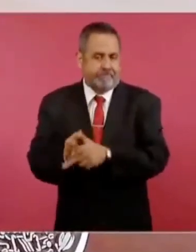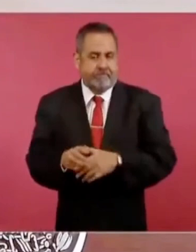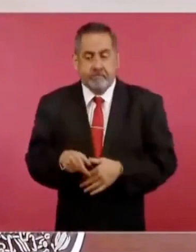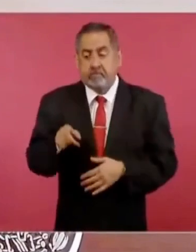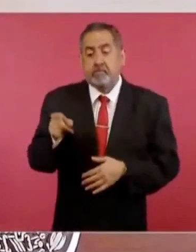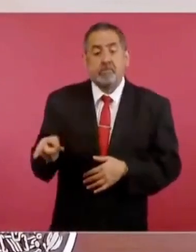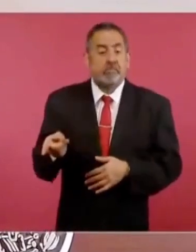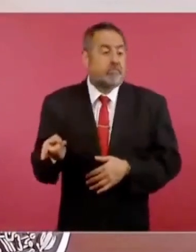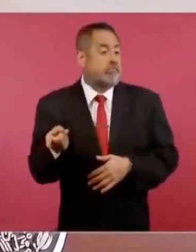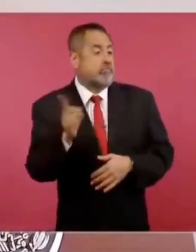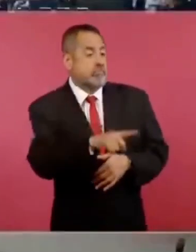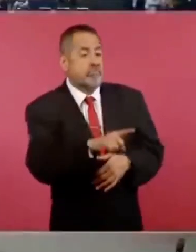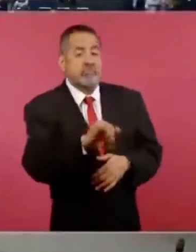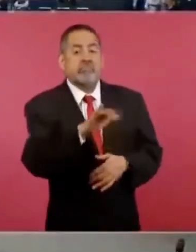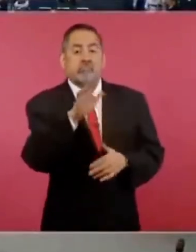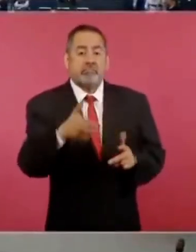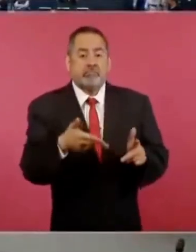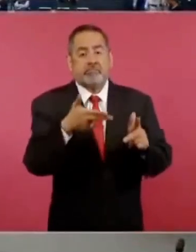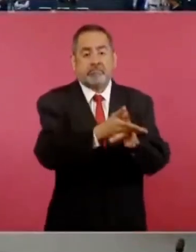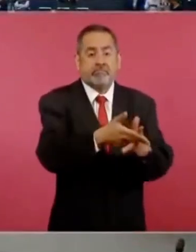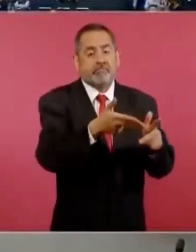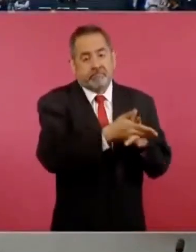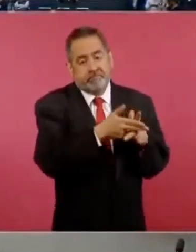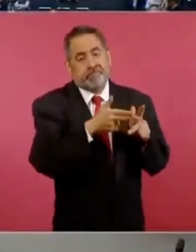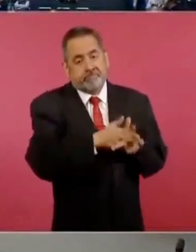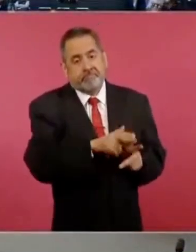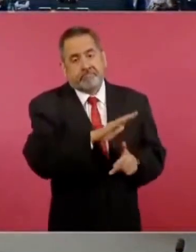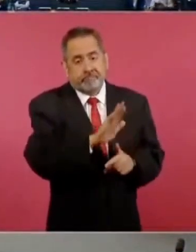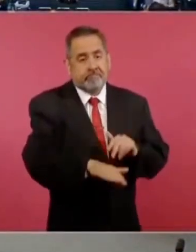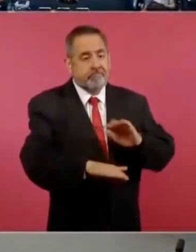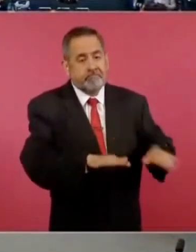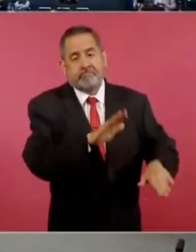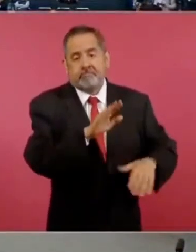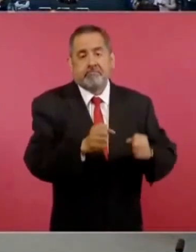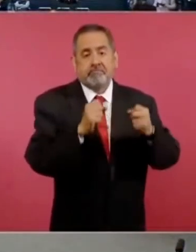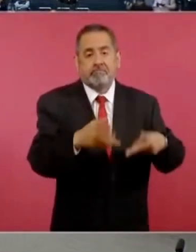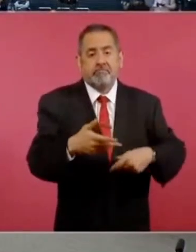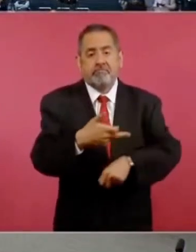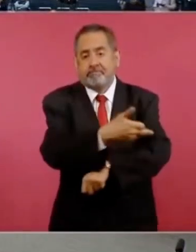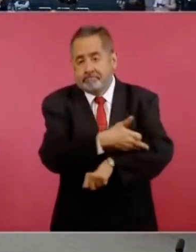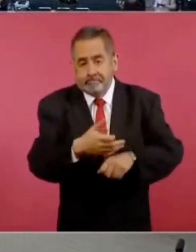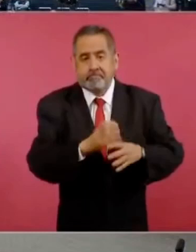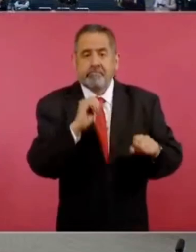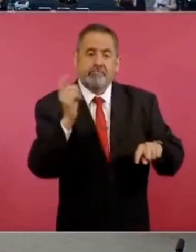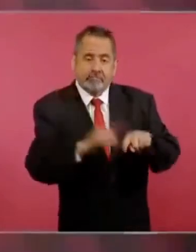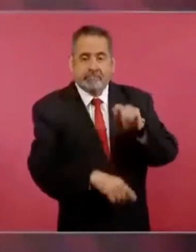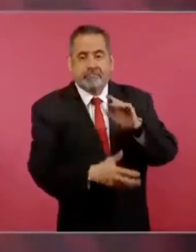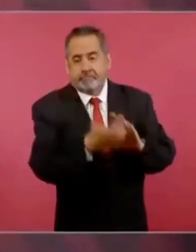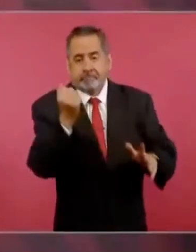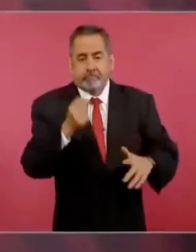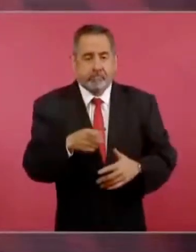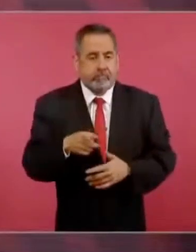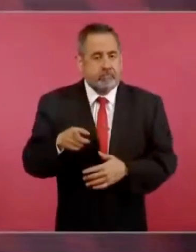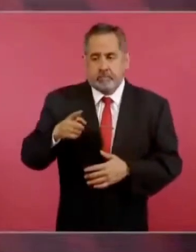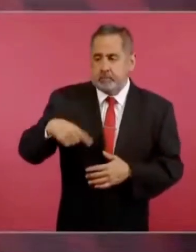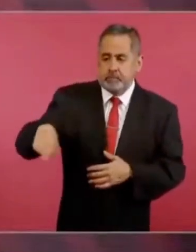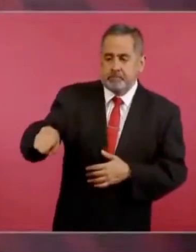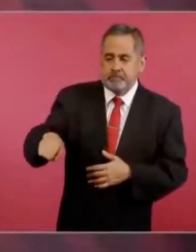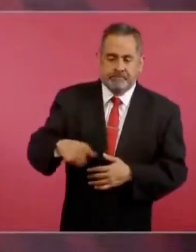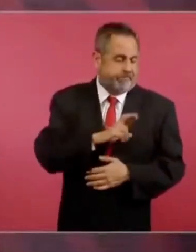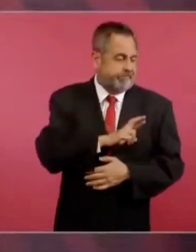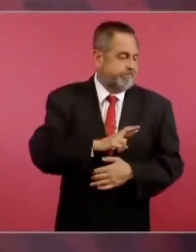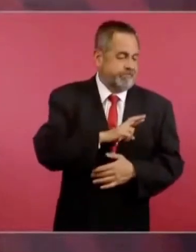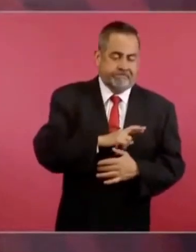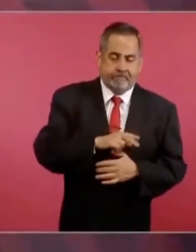tratado de asesinar le ha matado familiares o lo ha despojado. Todos vivimos bajo